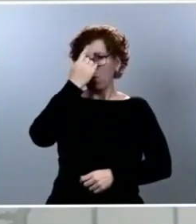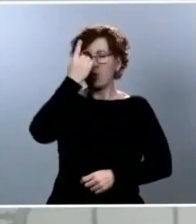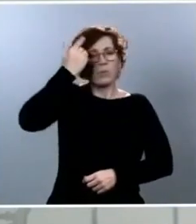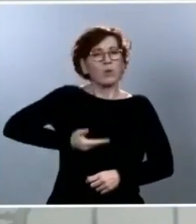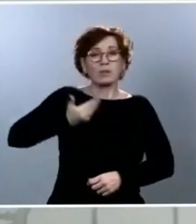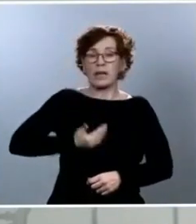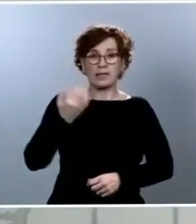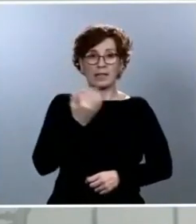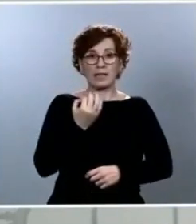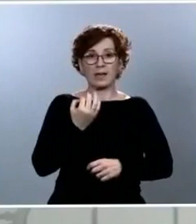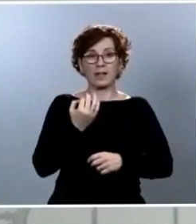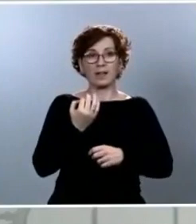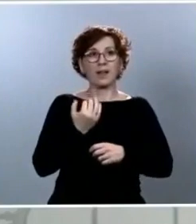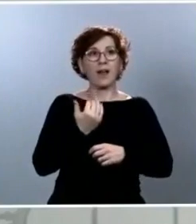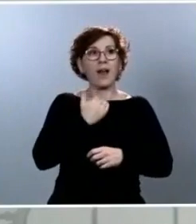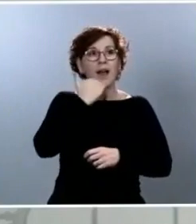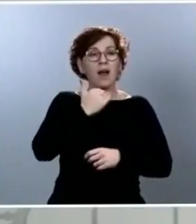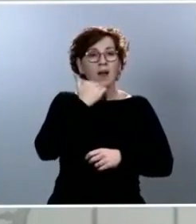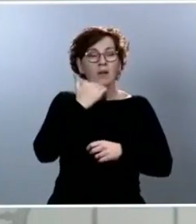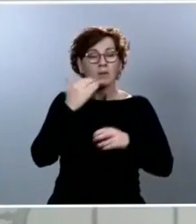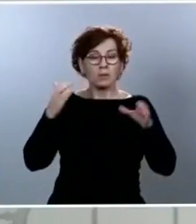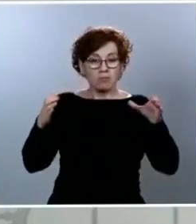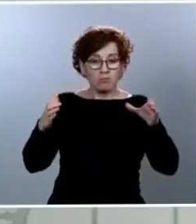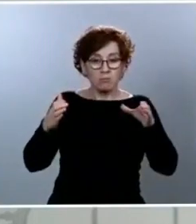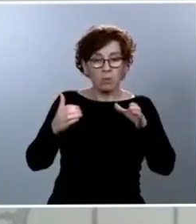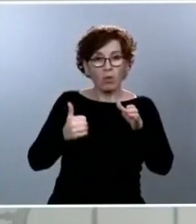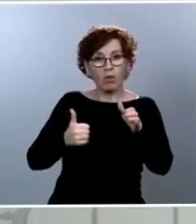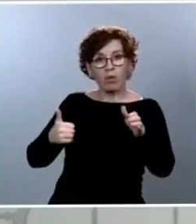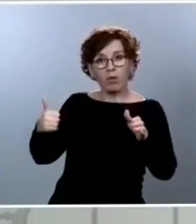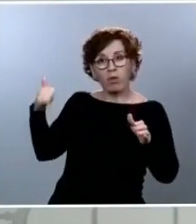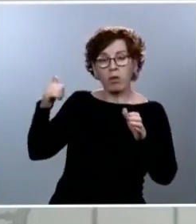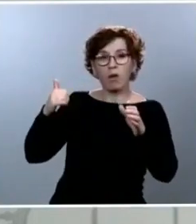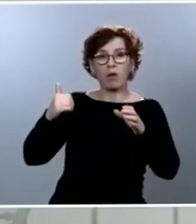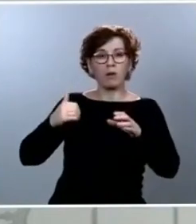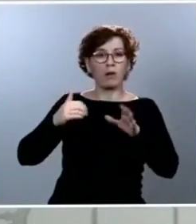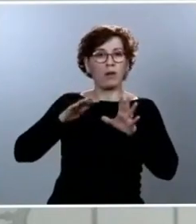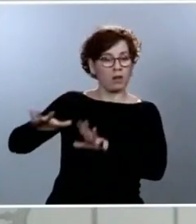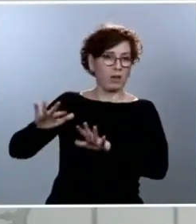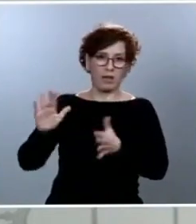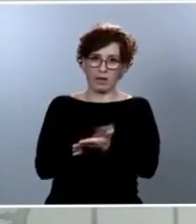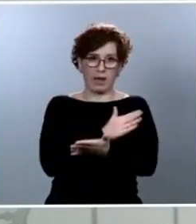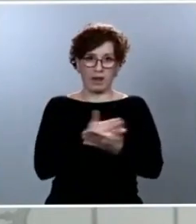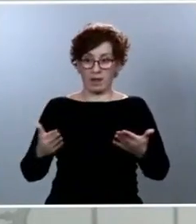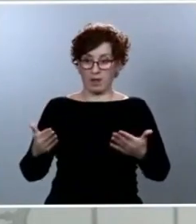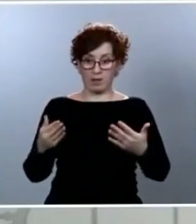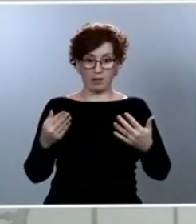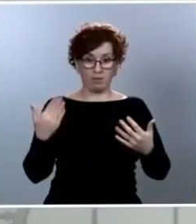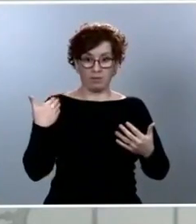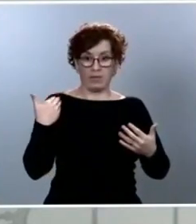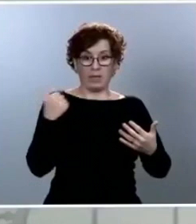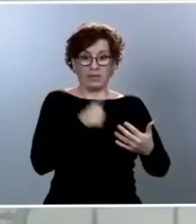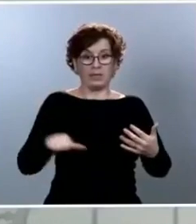últimas semanas, casi seis semanas, hemos estado poniendo en marcha medidas sociales, económicas,